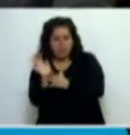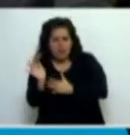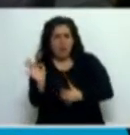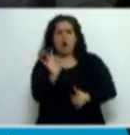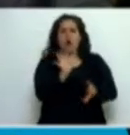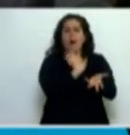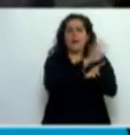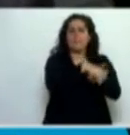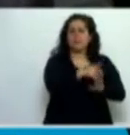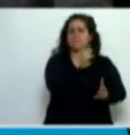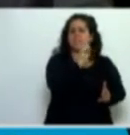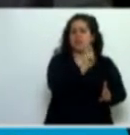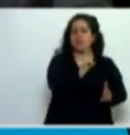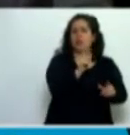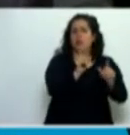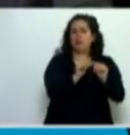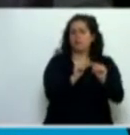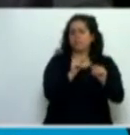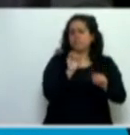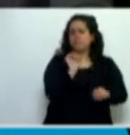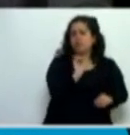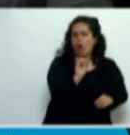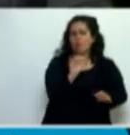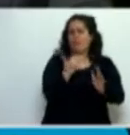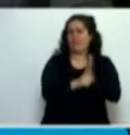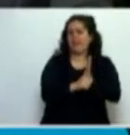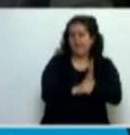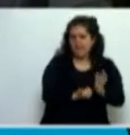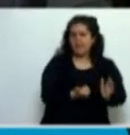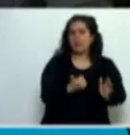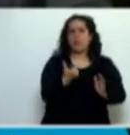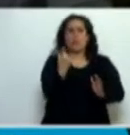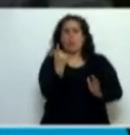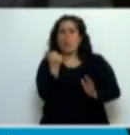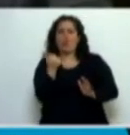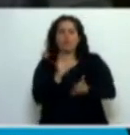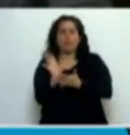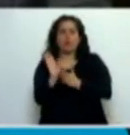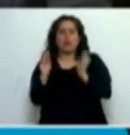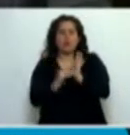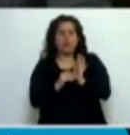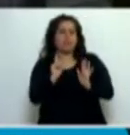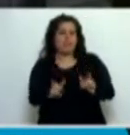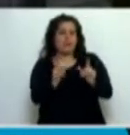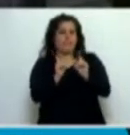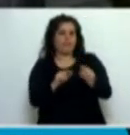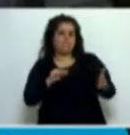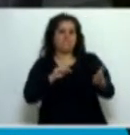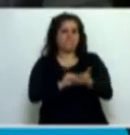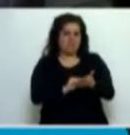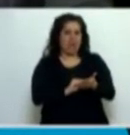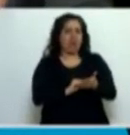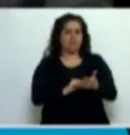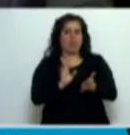gestora, nombre y DNI del deudor, monto de la deuda y fecha en la que se